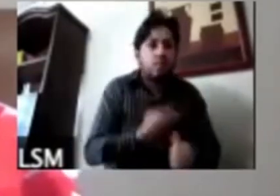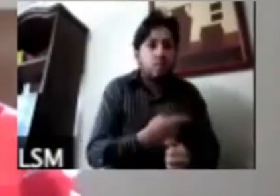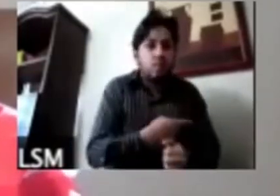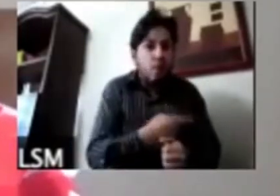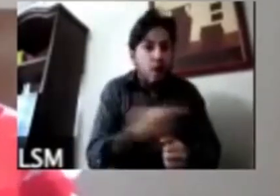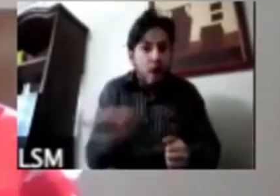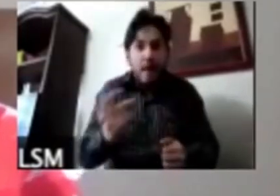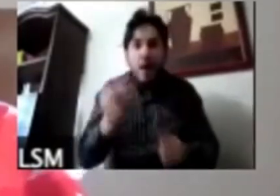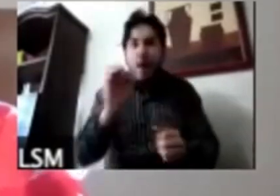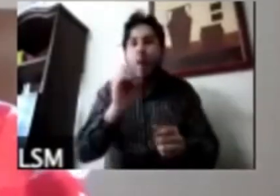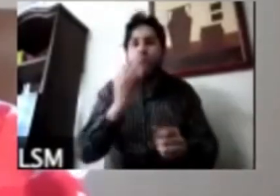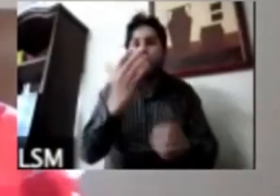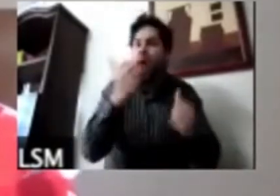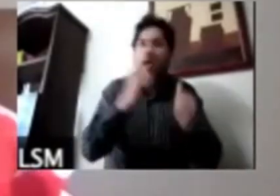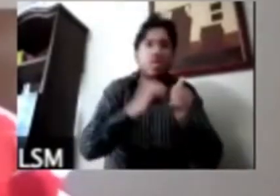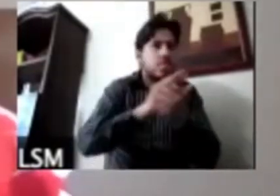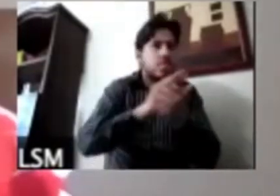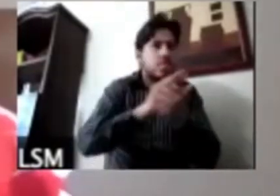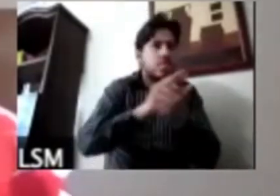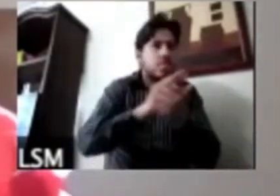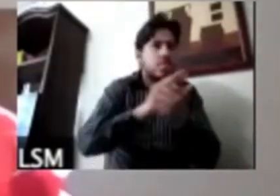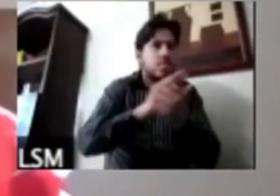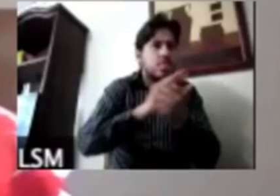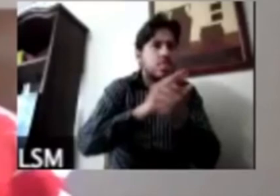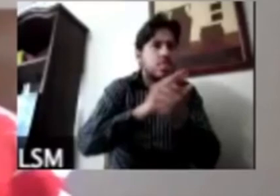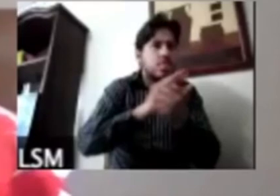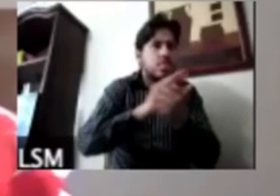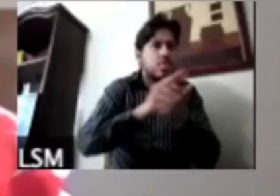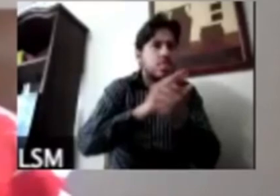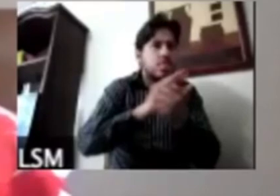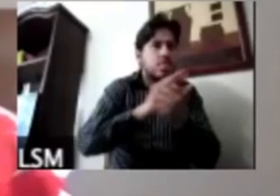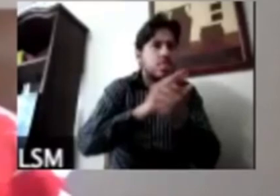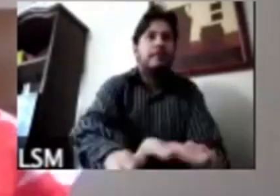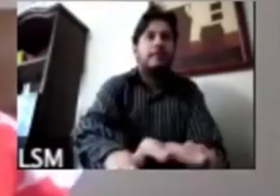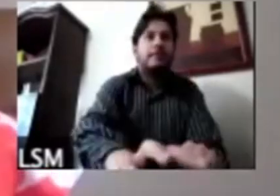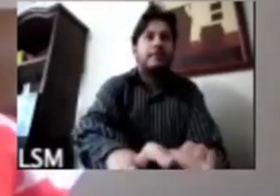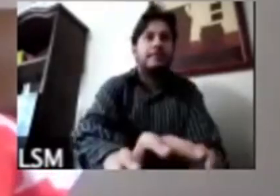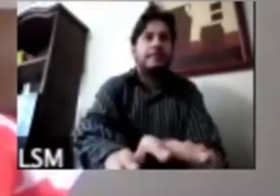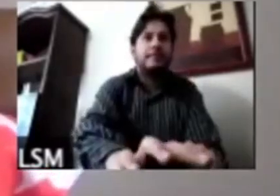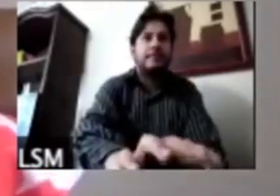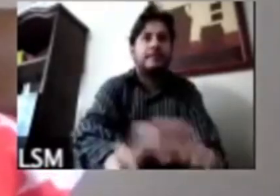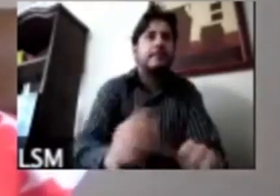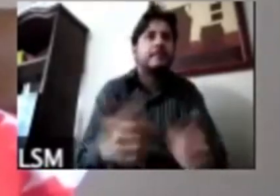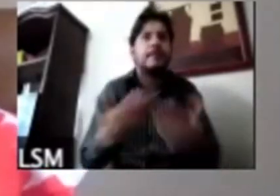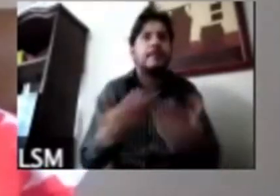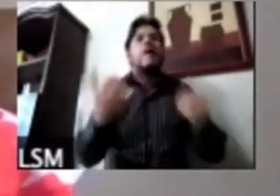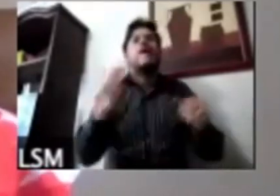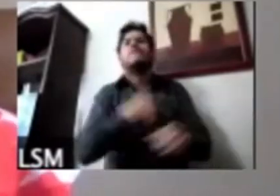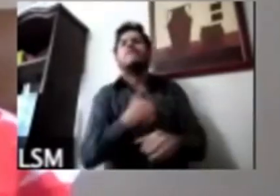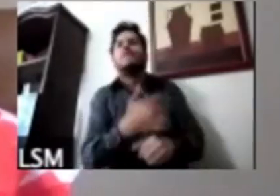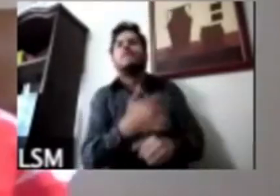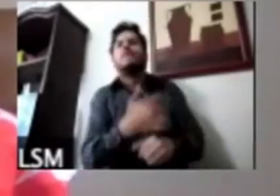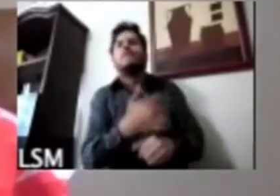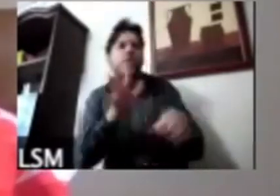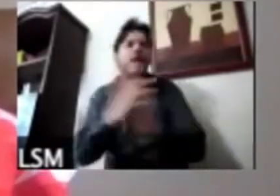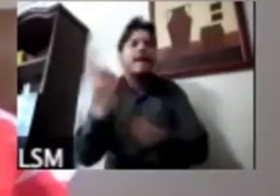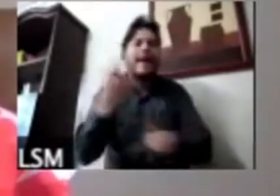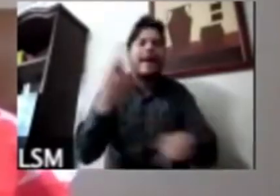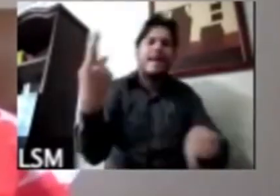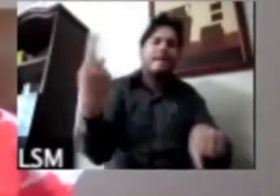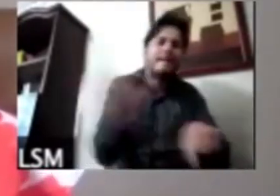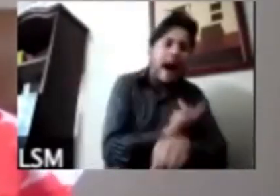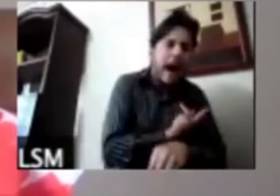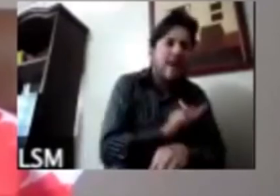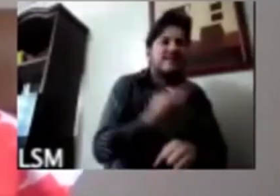desigualdad si uno ve como que un panorama histórico que ha pasado cuando cae el PIB